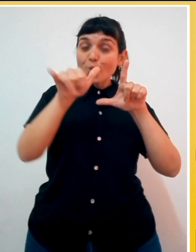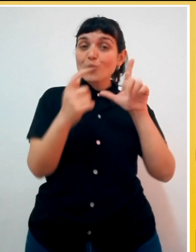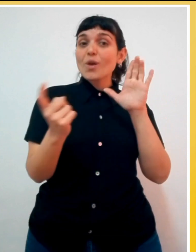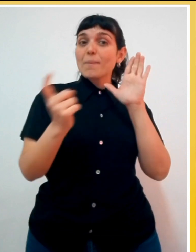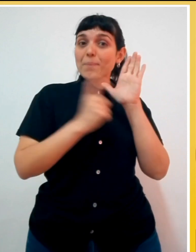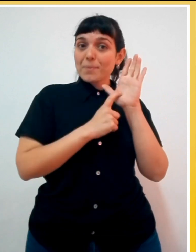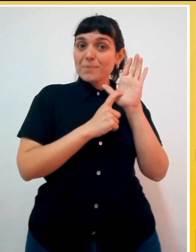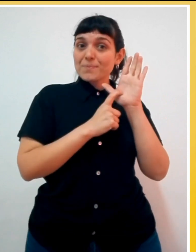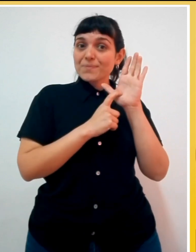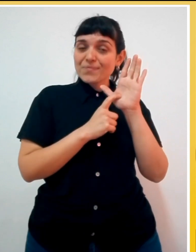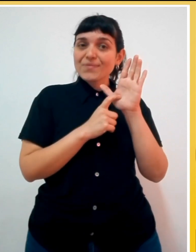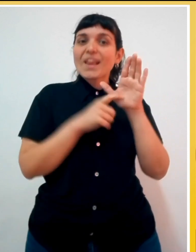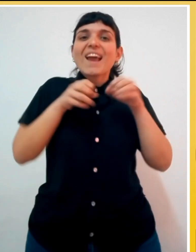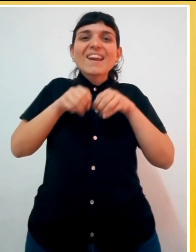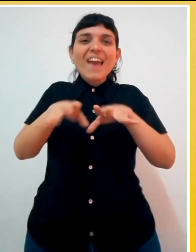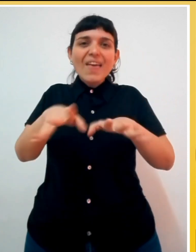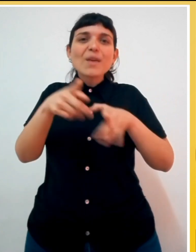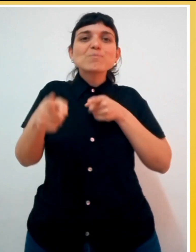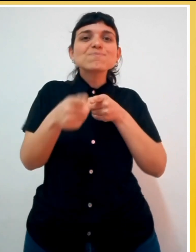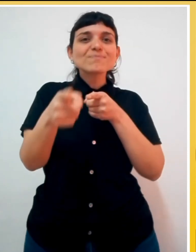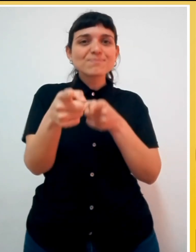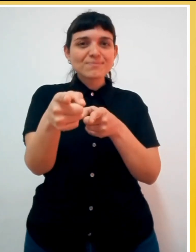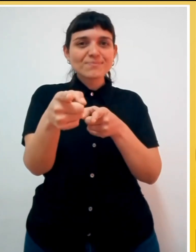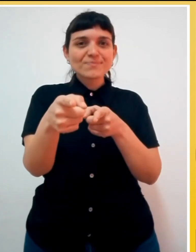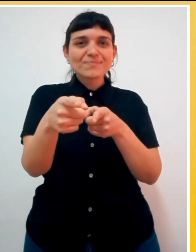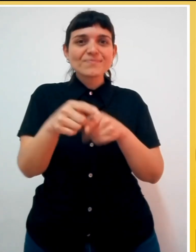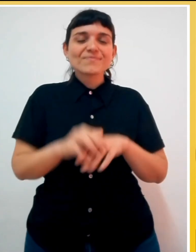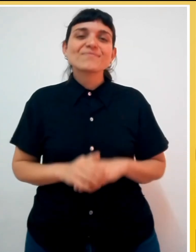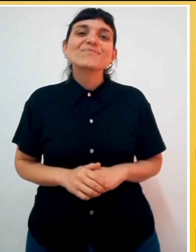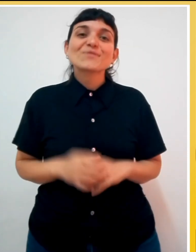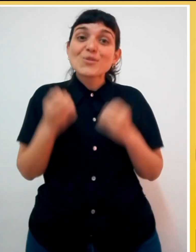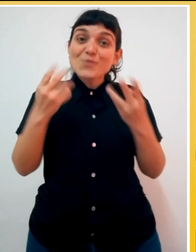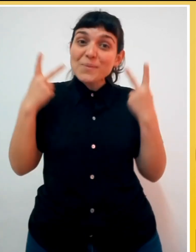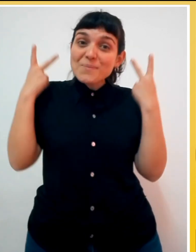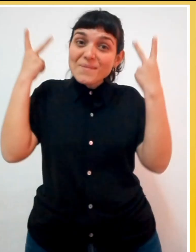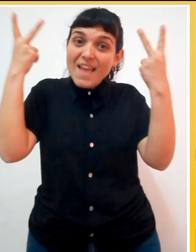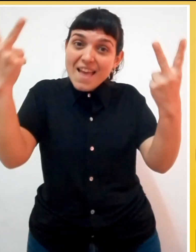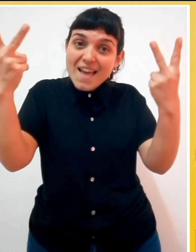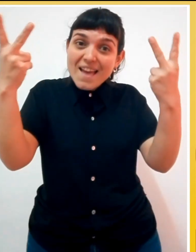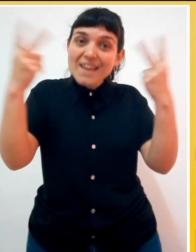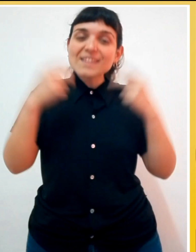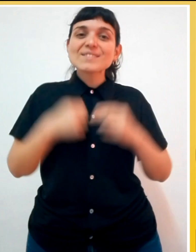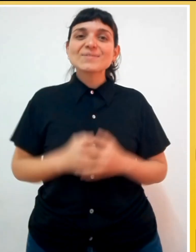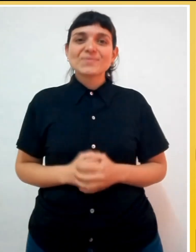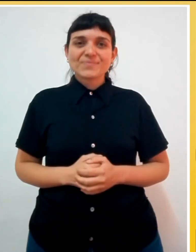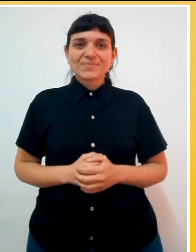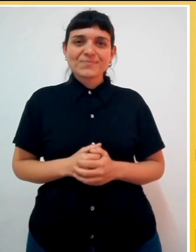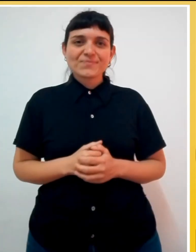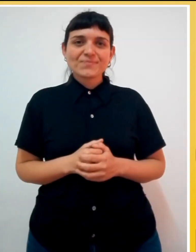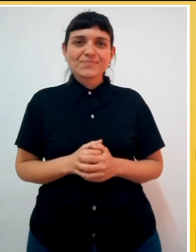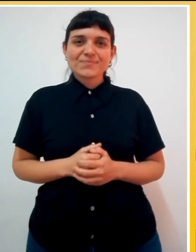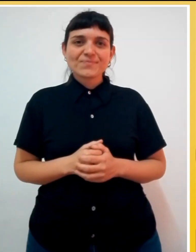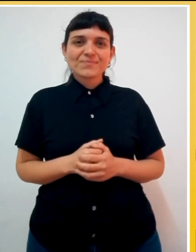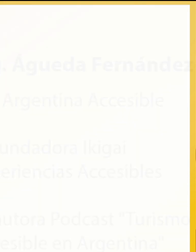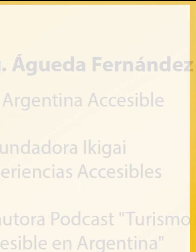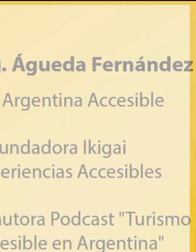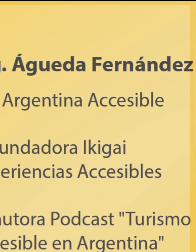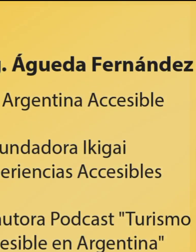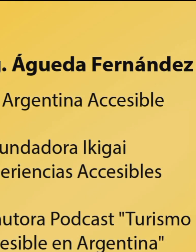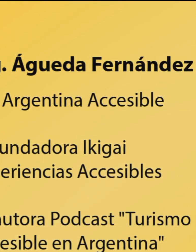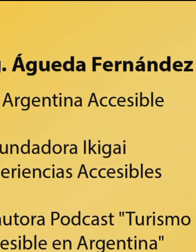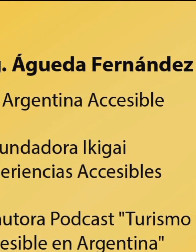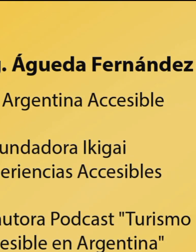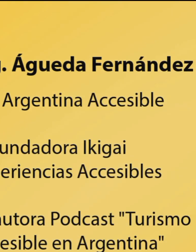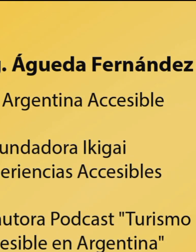suscríbete a nuestro canal de YouTube y seguinos en nuestras redes sociales. ¡Buen viaje! Magister